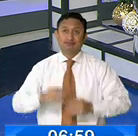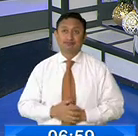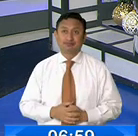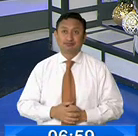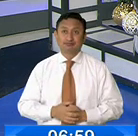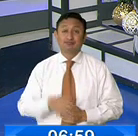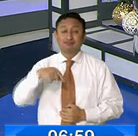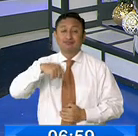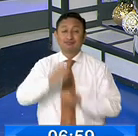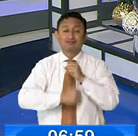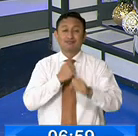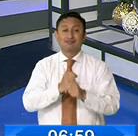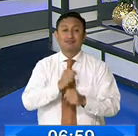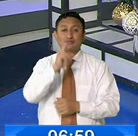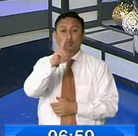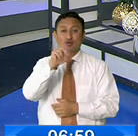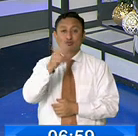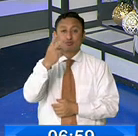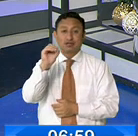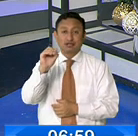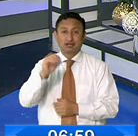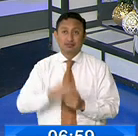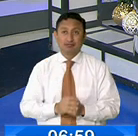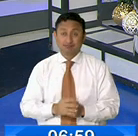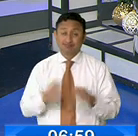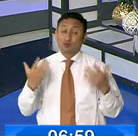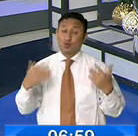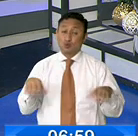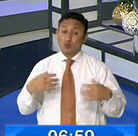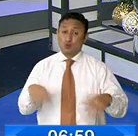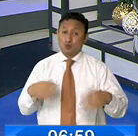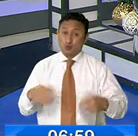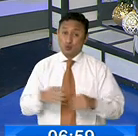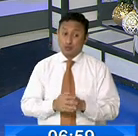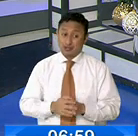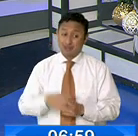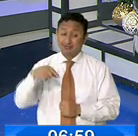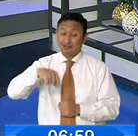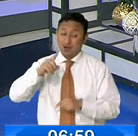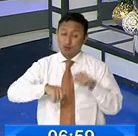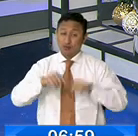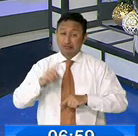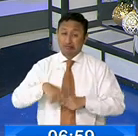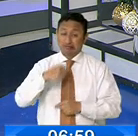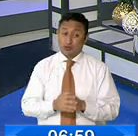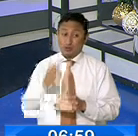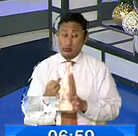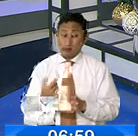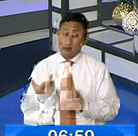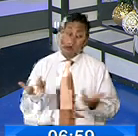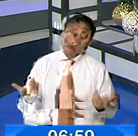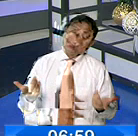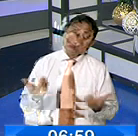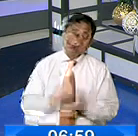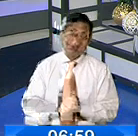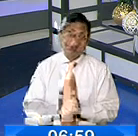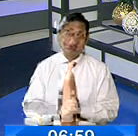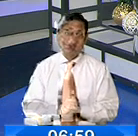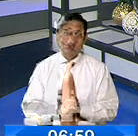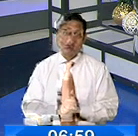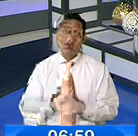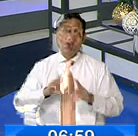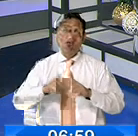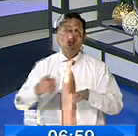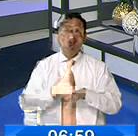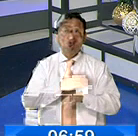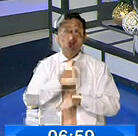de este 2020, que tiene muchas cosas sin sabores, más que sabores, es la verdad. Pero como